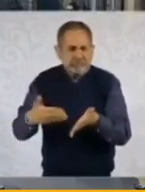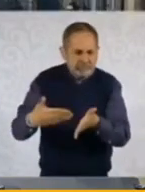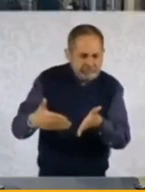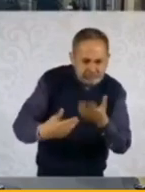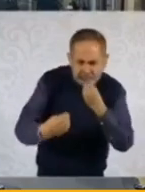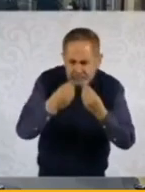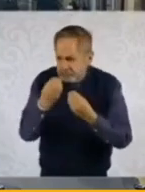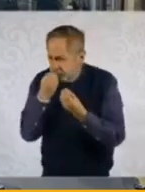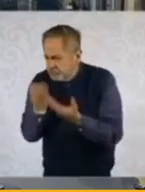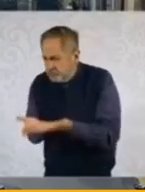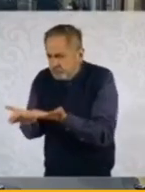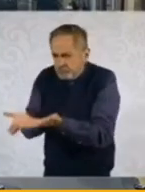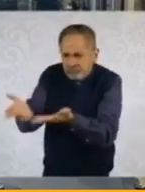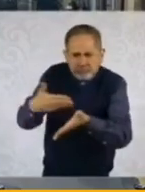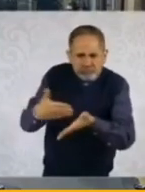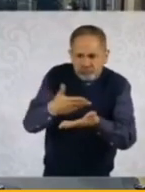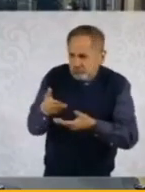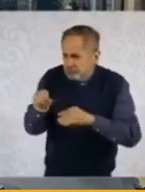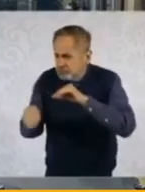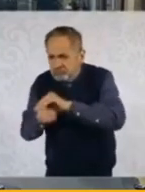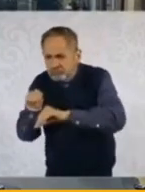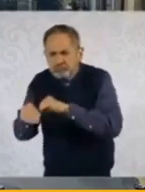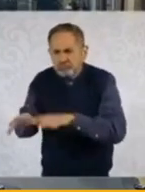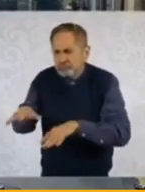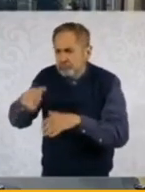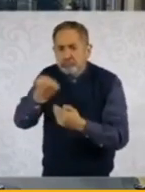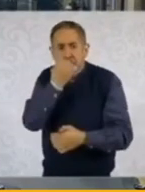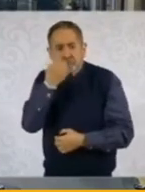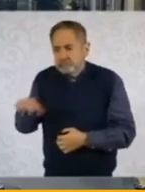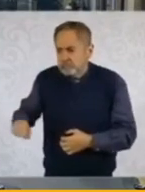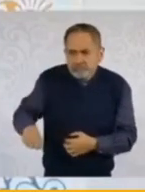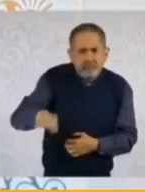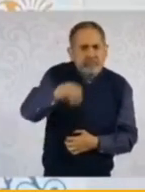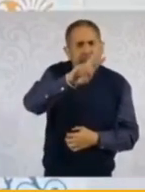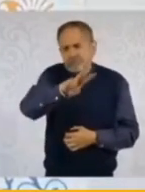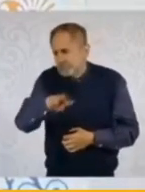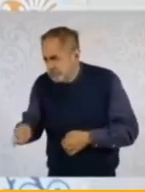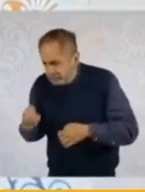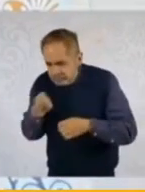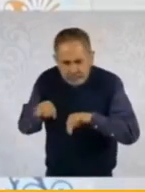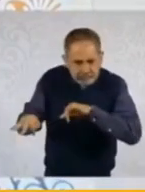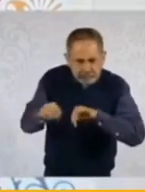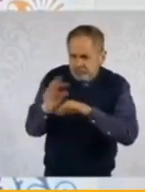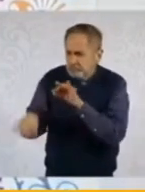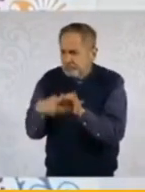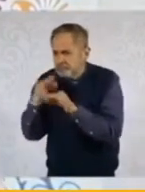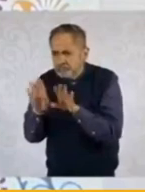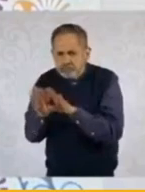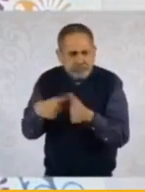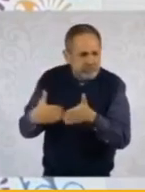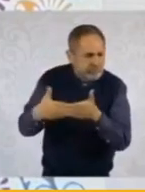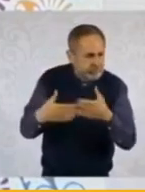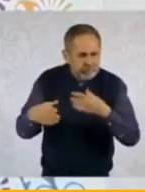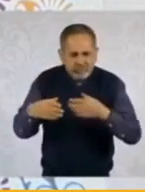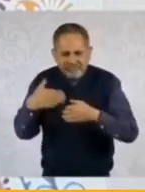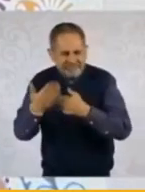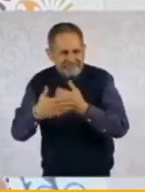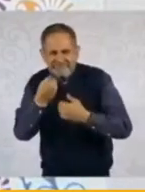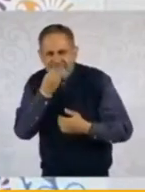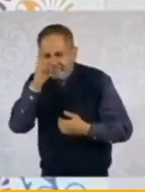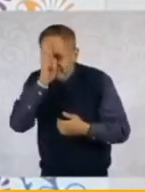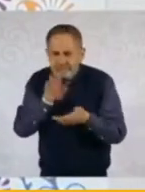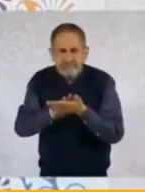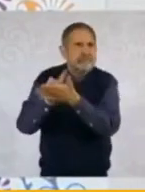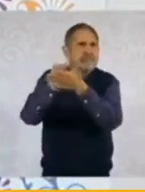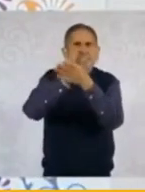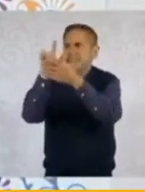desayuno, les dan de comer, los llevan a la escuela, regresan, ya están preparando la comida, limpian la